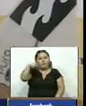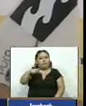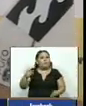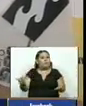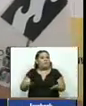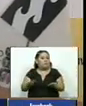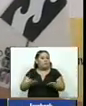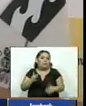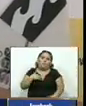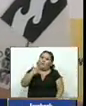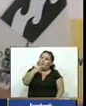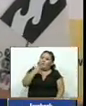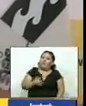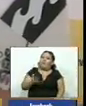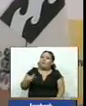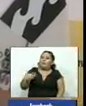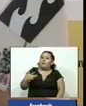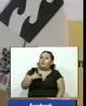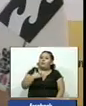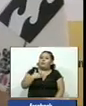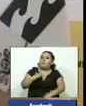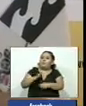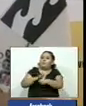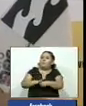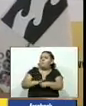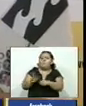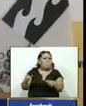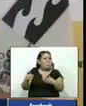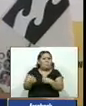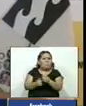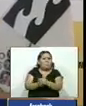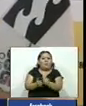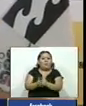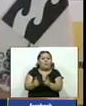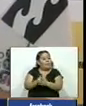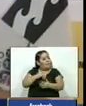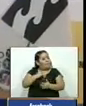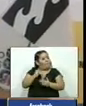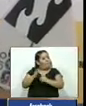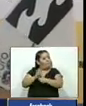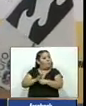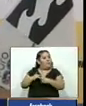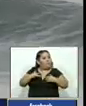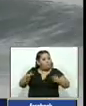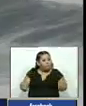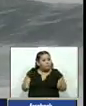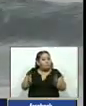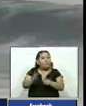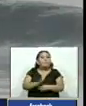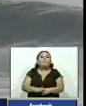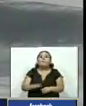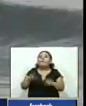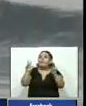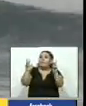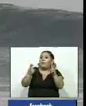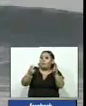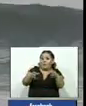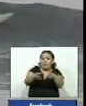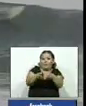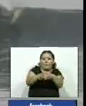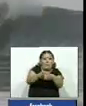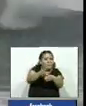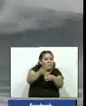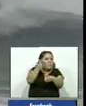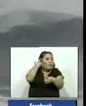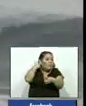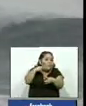la verdad la presión no me afecta lo que me da es más motivación para seguir adelante siempre en masculino el otro